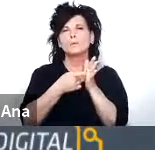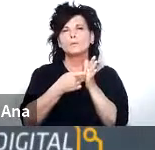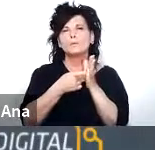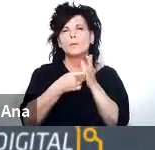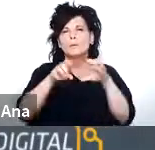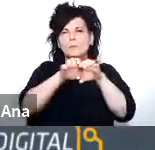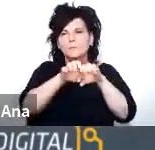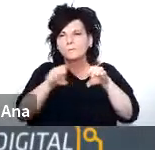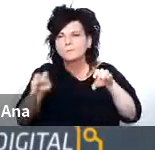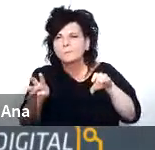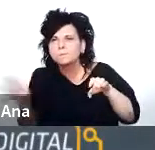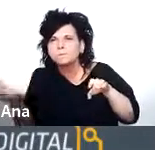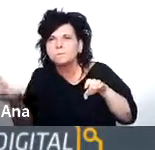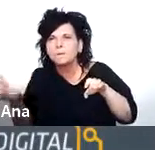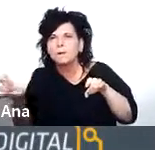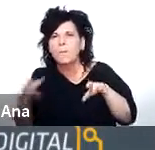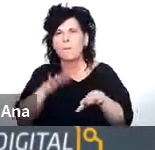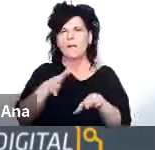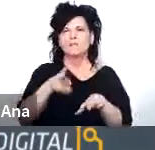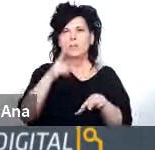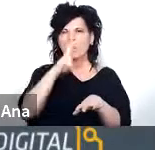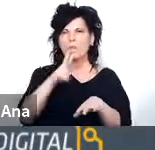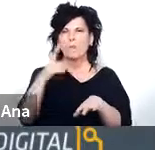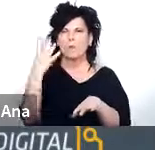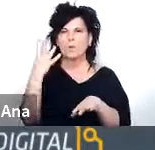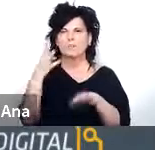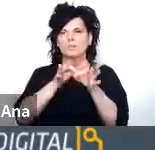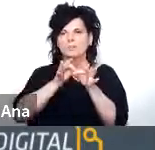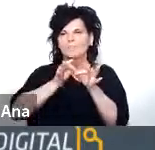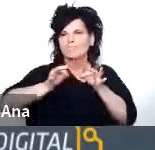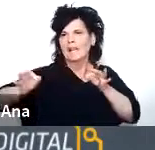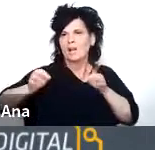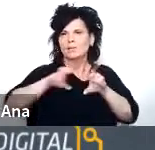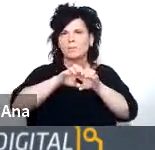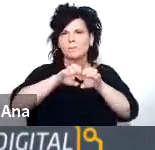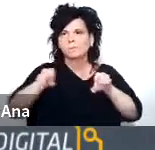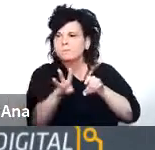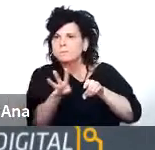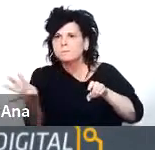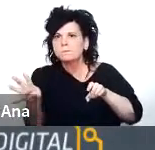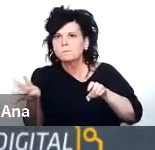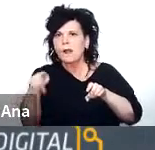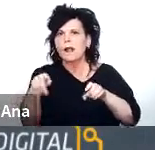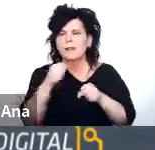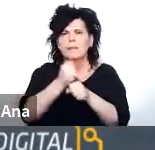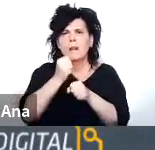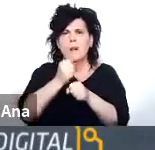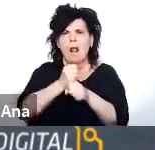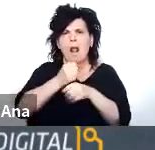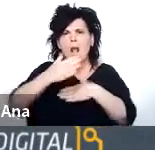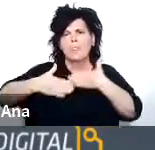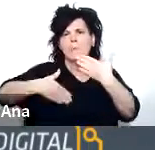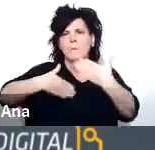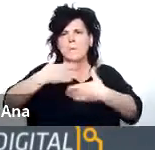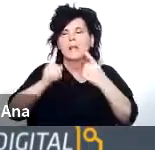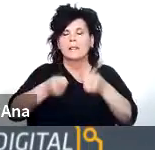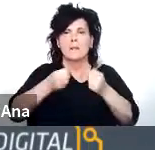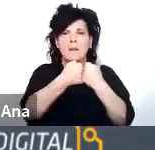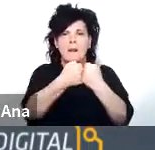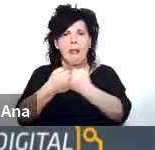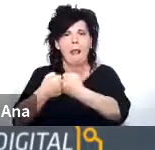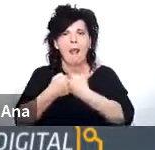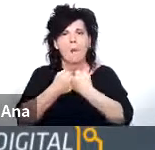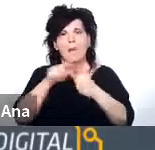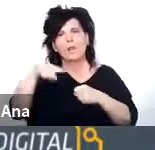troncales se tendieron cerca de 2.400 kilómetros de fibra óptica que se fue trabajando también en acuerdos con otros